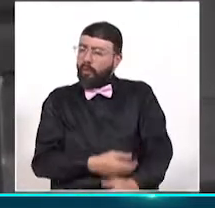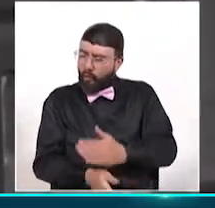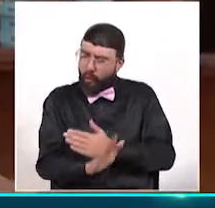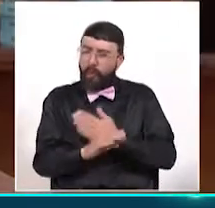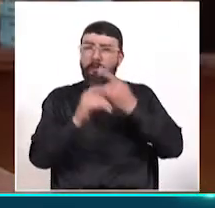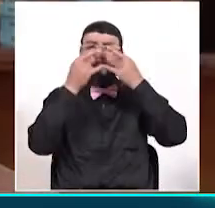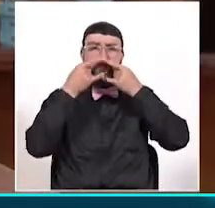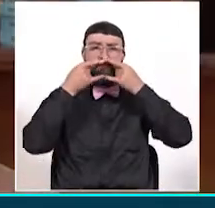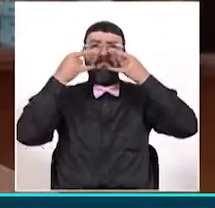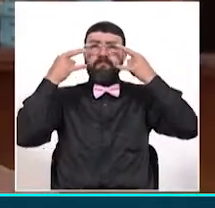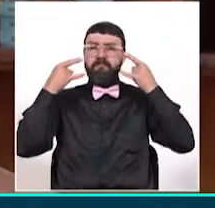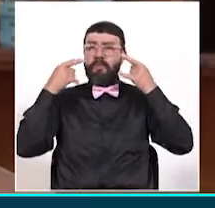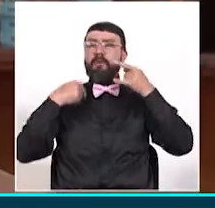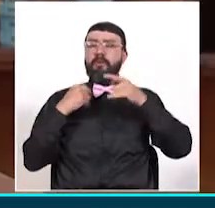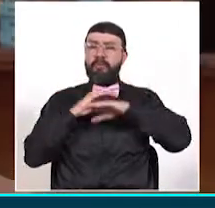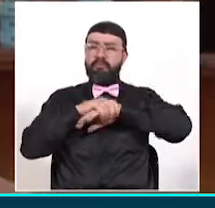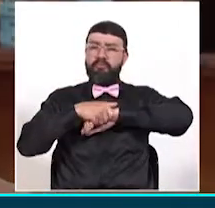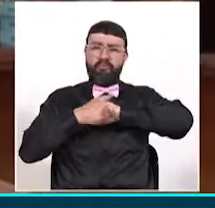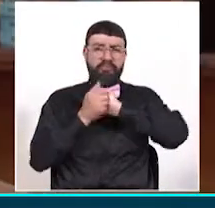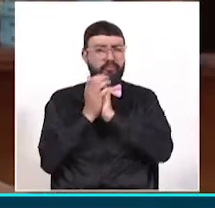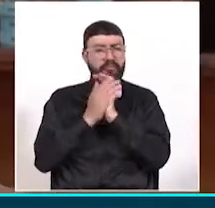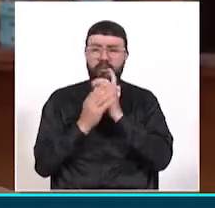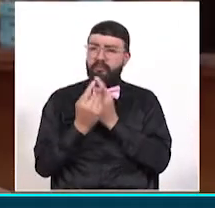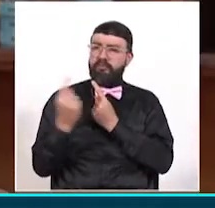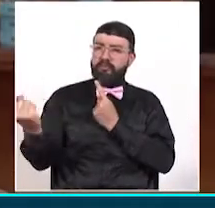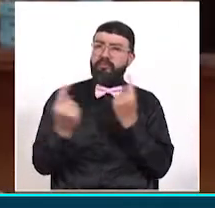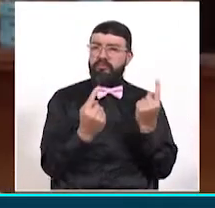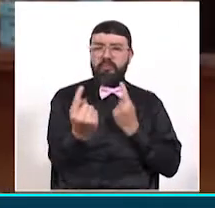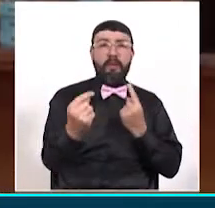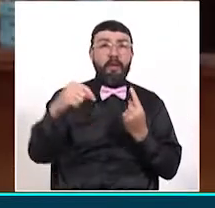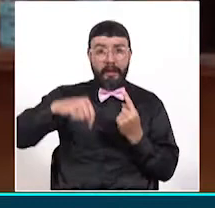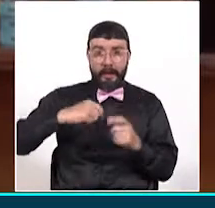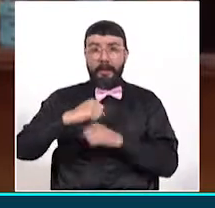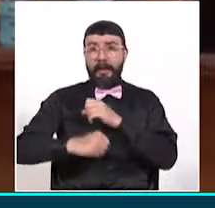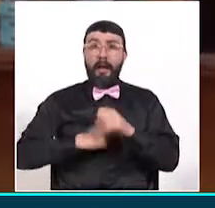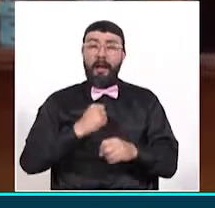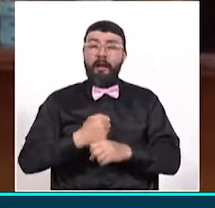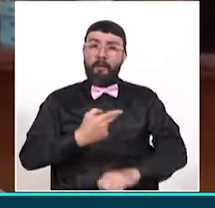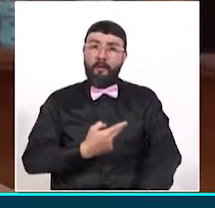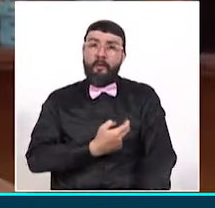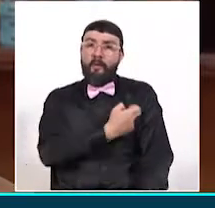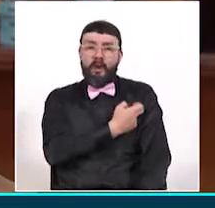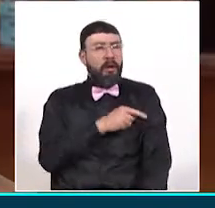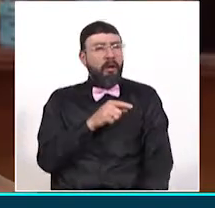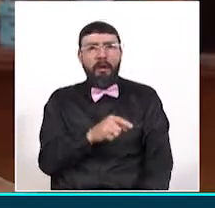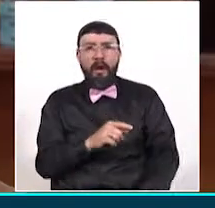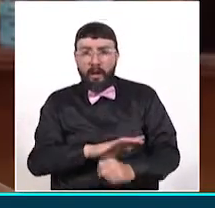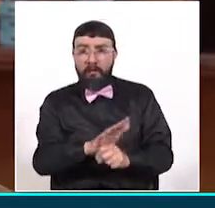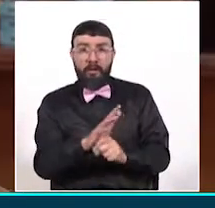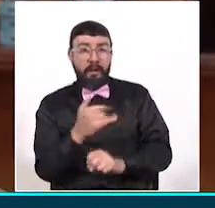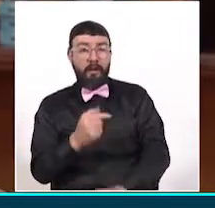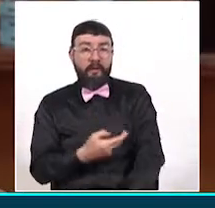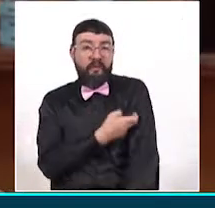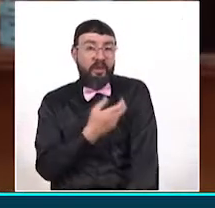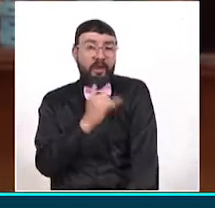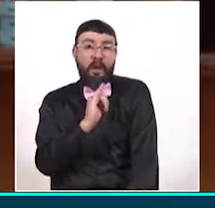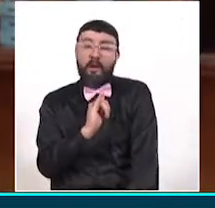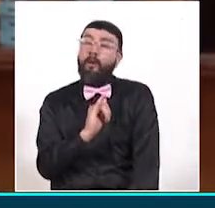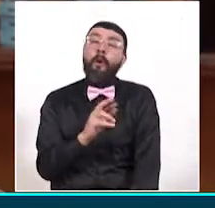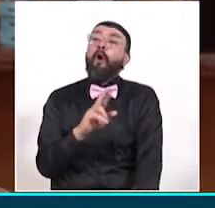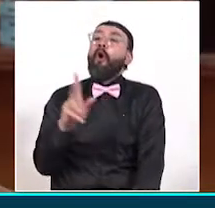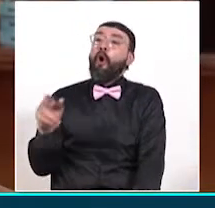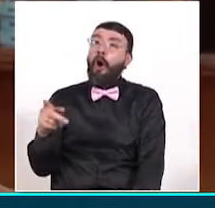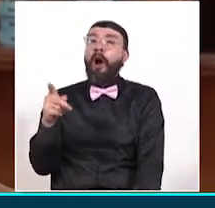con todas las medidas de autocuidado. Estamos en el año de la vacunación, no solamente de COVID-19, no podemos descuidar